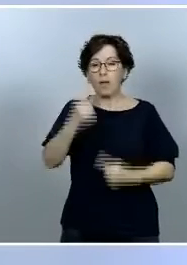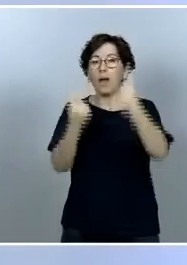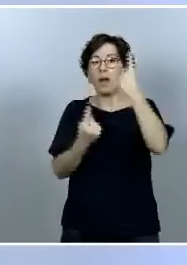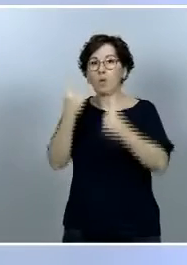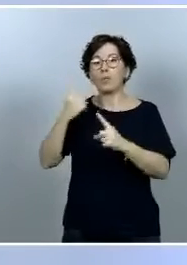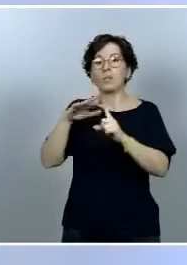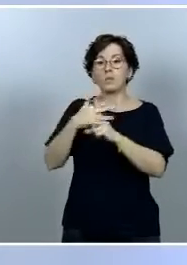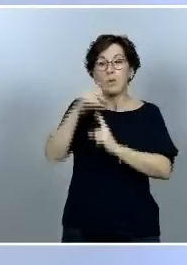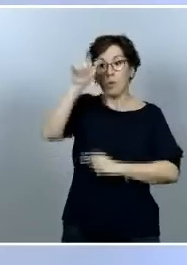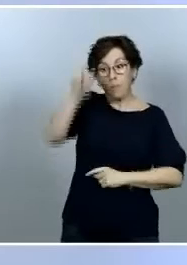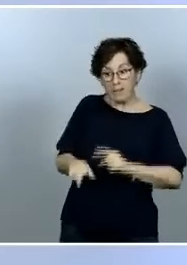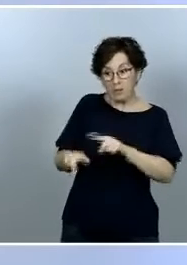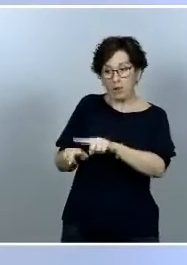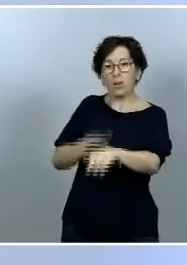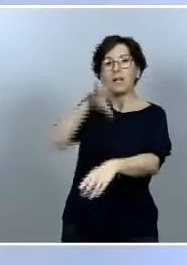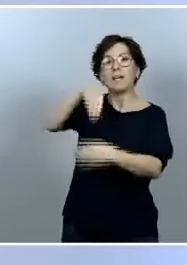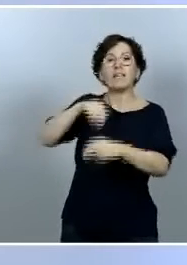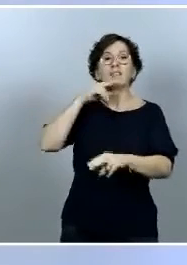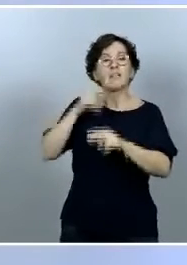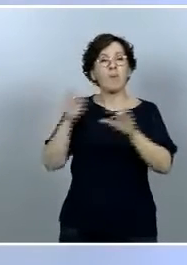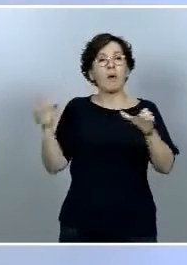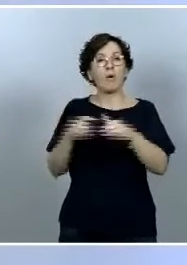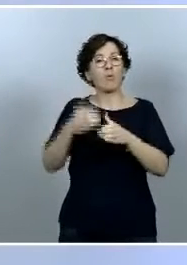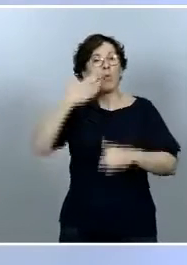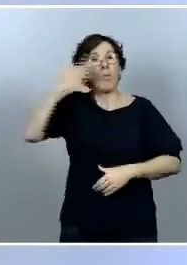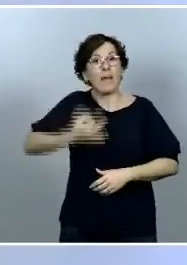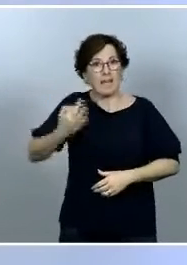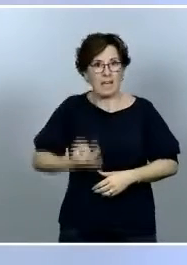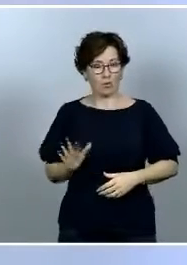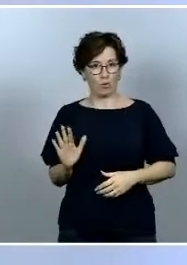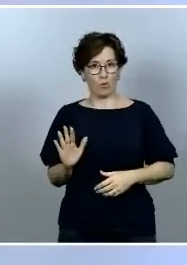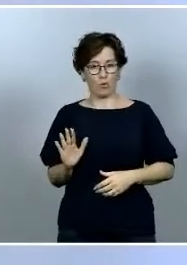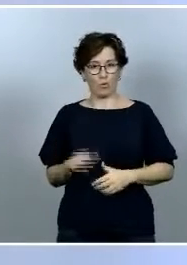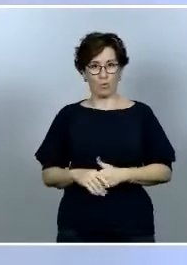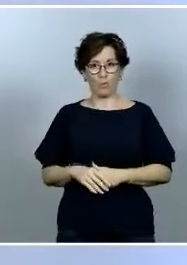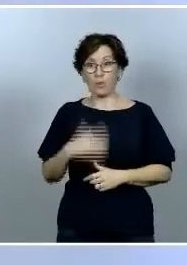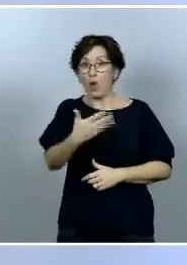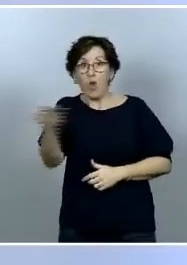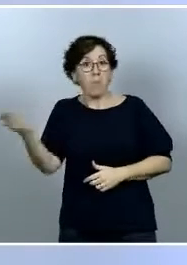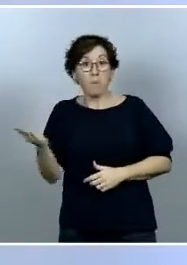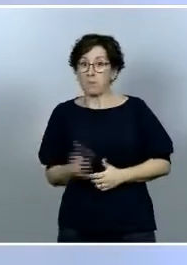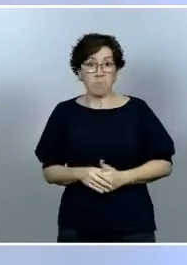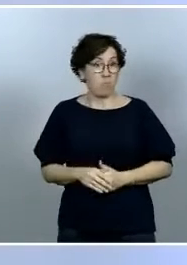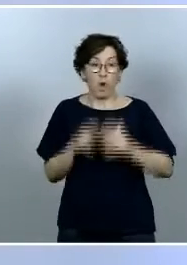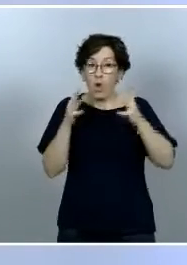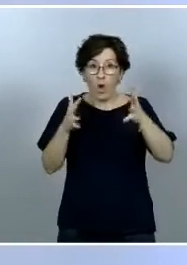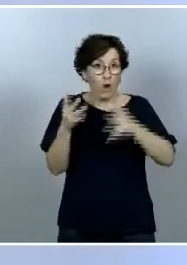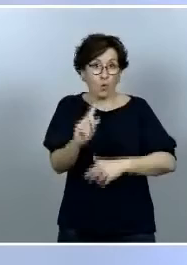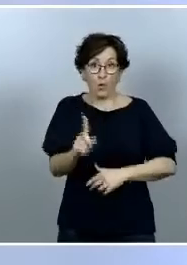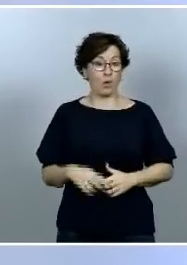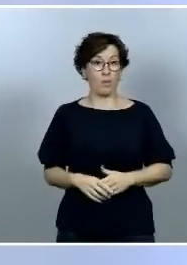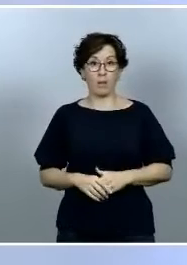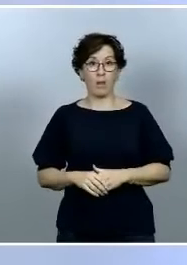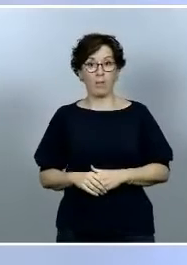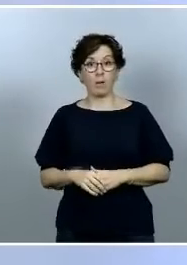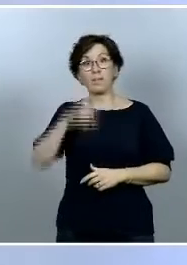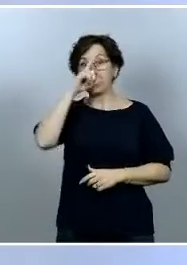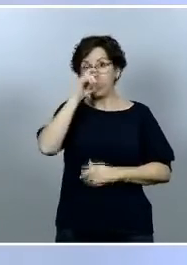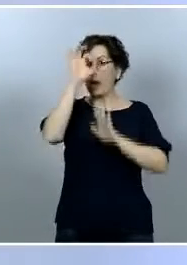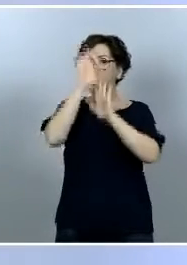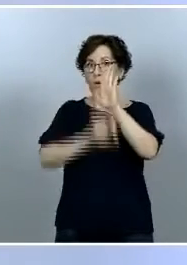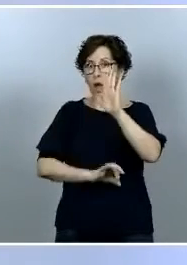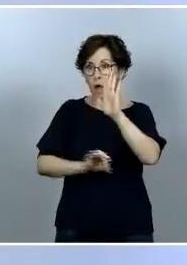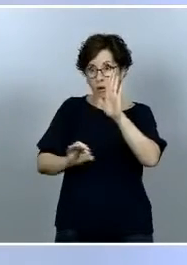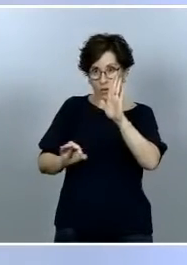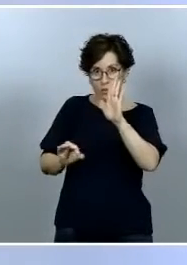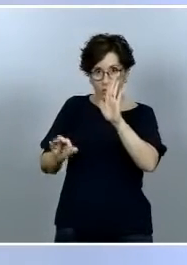forman parte de grupos de riesgo de profesiones muy esenciales en el resto de casos no es recomendable y quiero recordar que hay una orden vigente del Ministerio de Sanidad